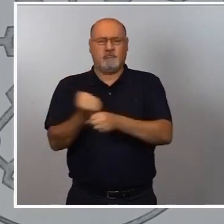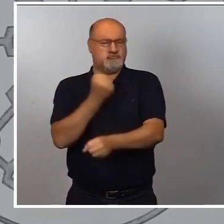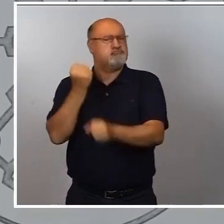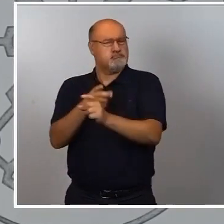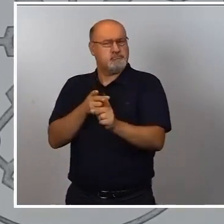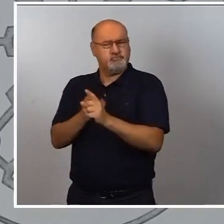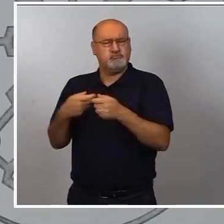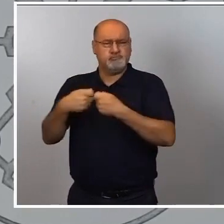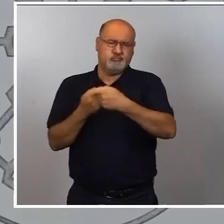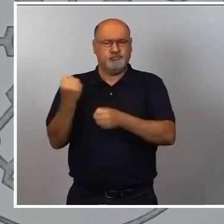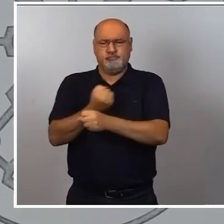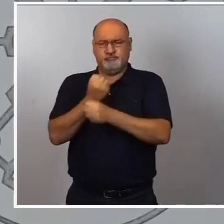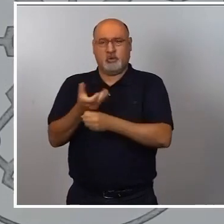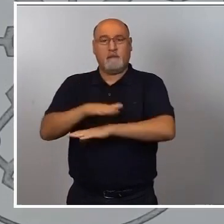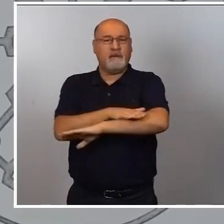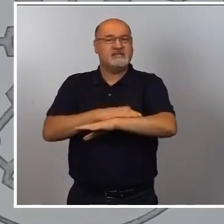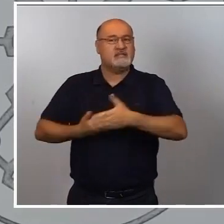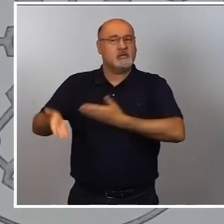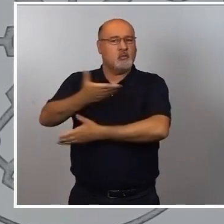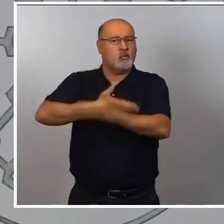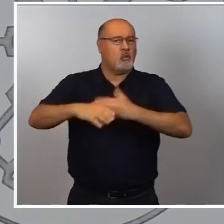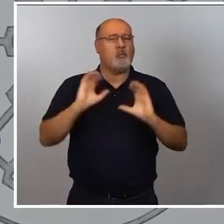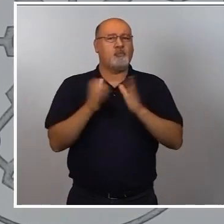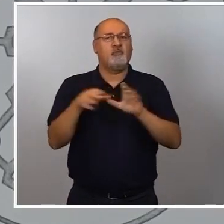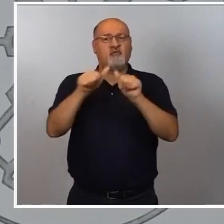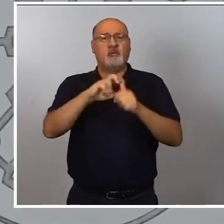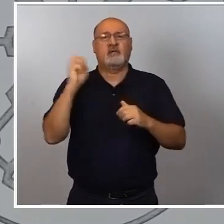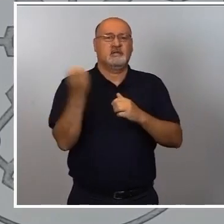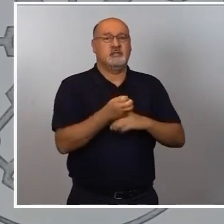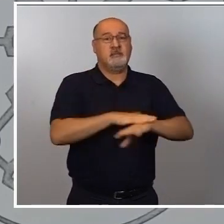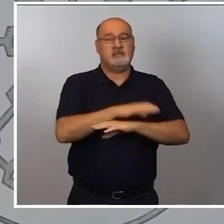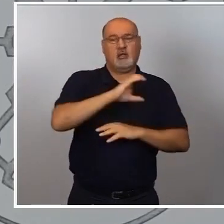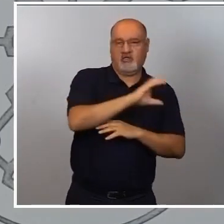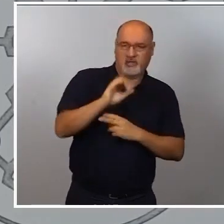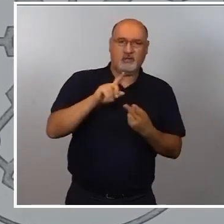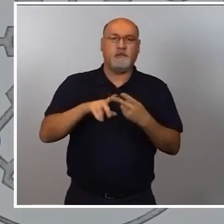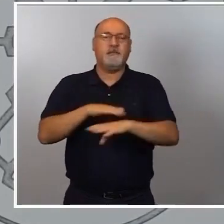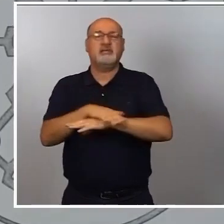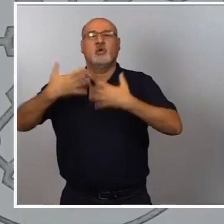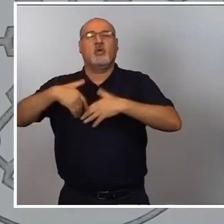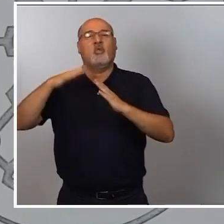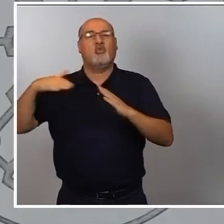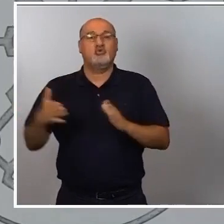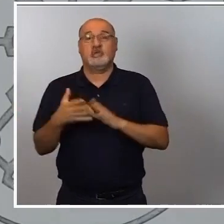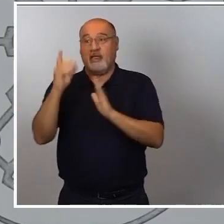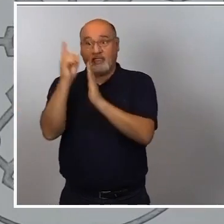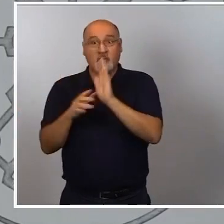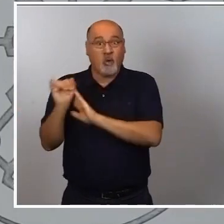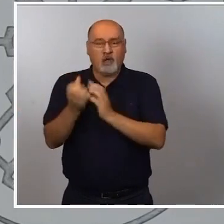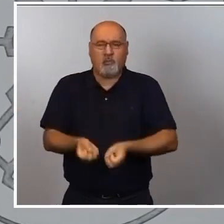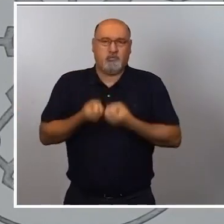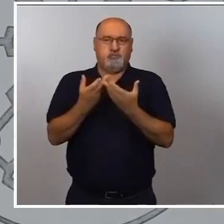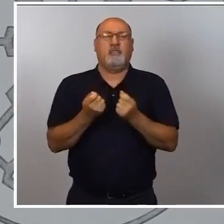manera intensa con otros ministerios de manera transversal, como es el Ministerio de Ciencia, también el Ministerio de Industria. Cuando tengamos datos se los pasaremos